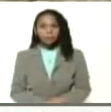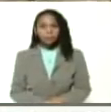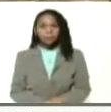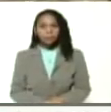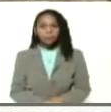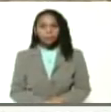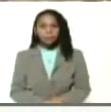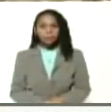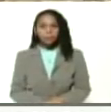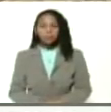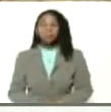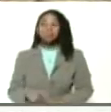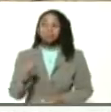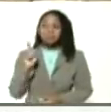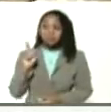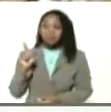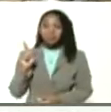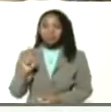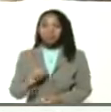Así es.